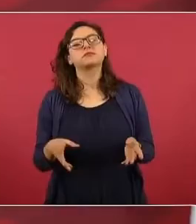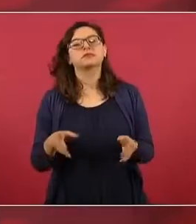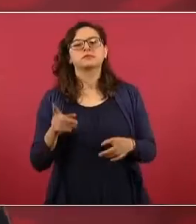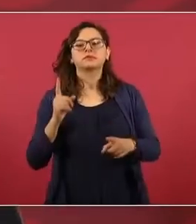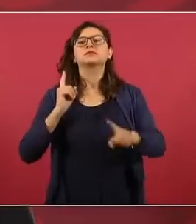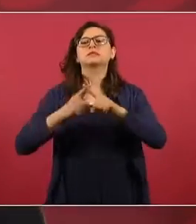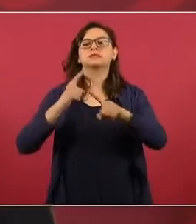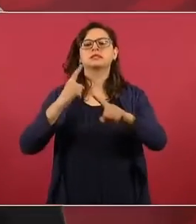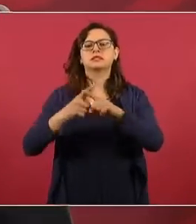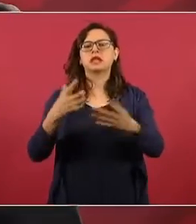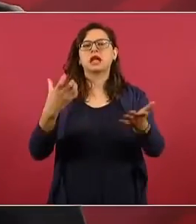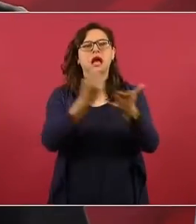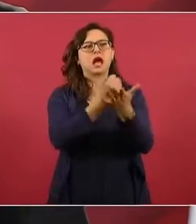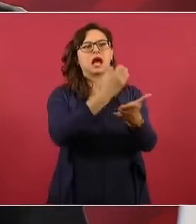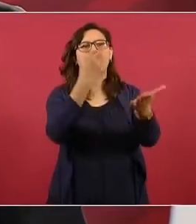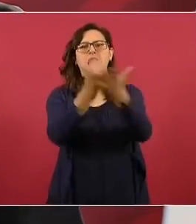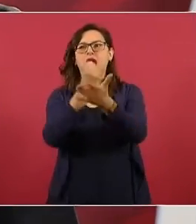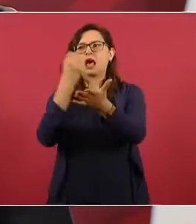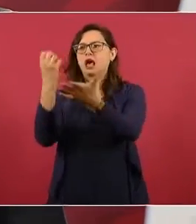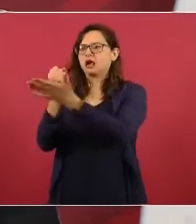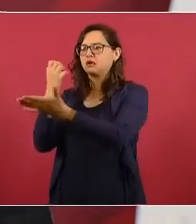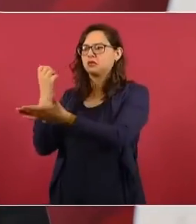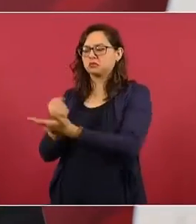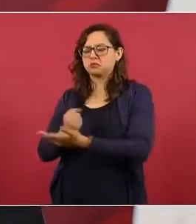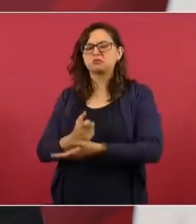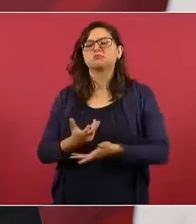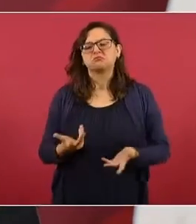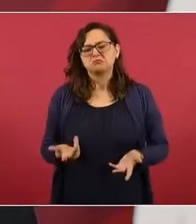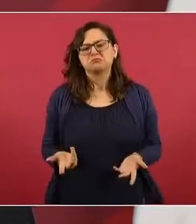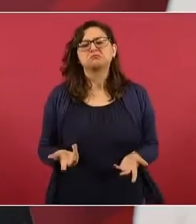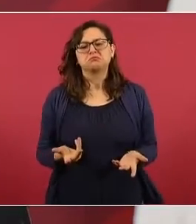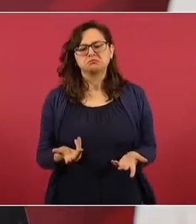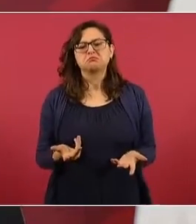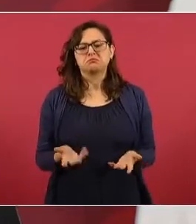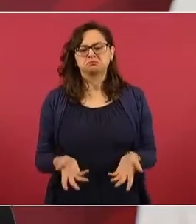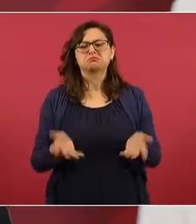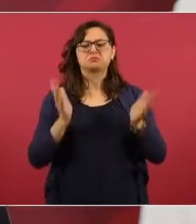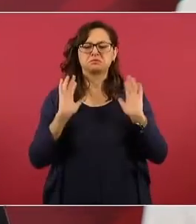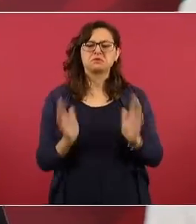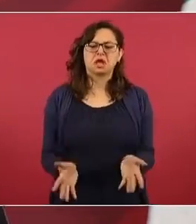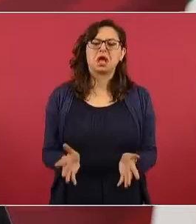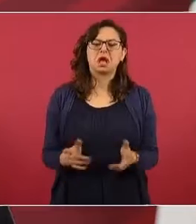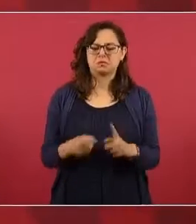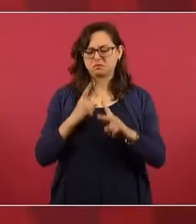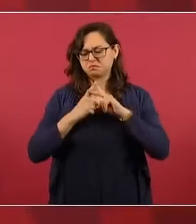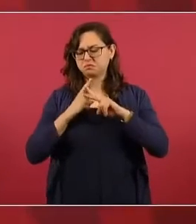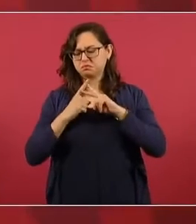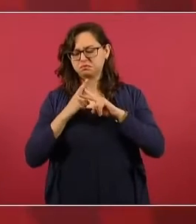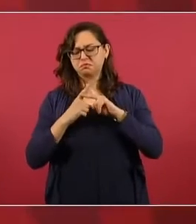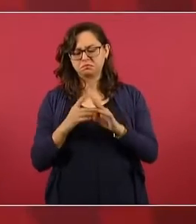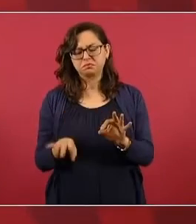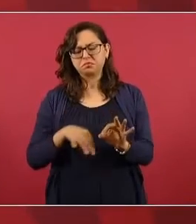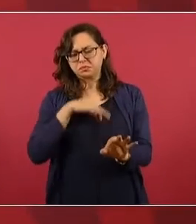vamos a decir, oficiales, porque ya el INE